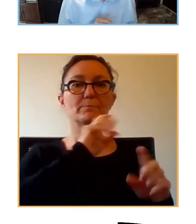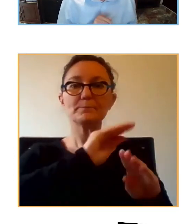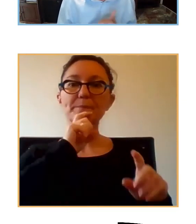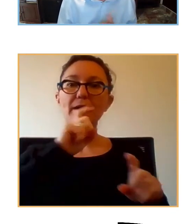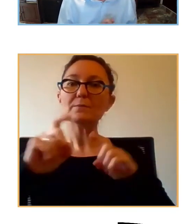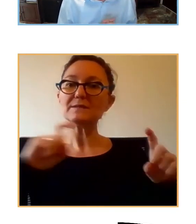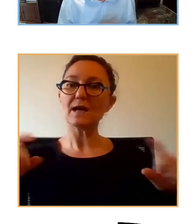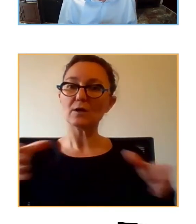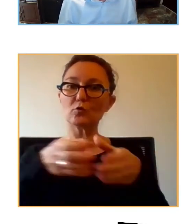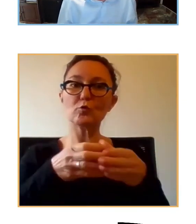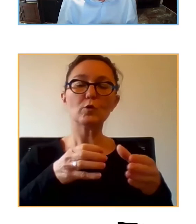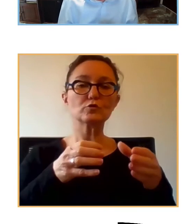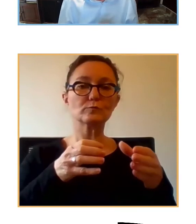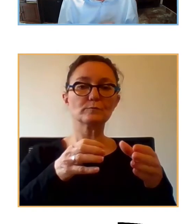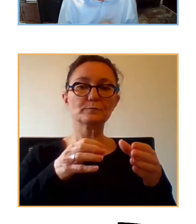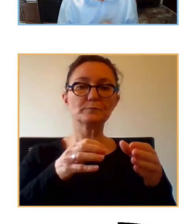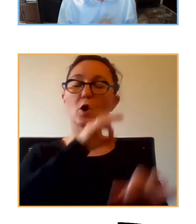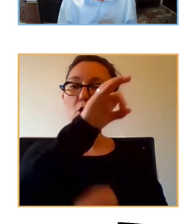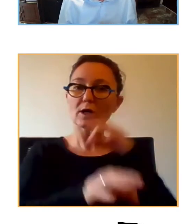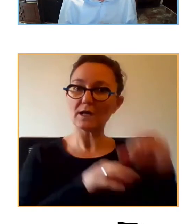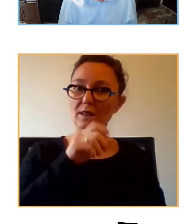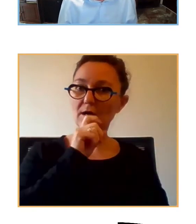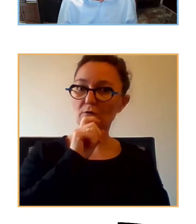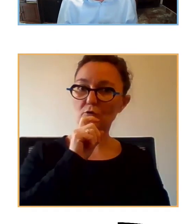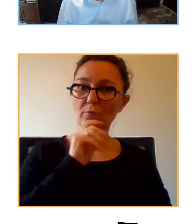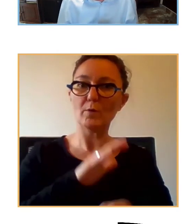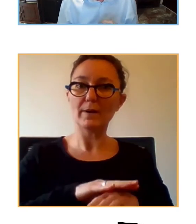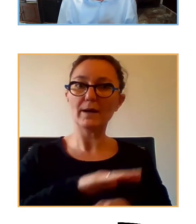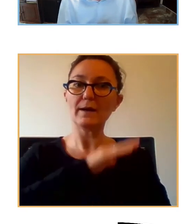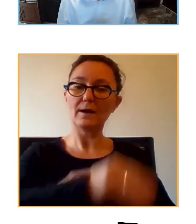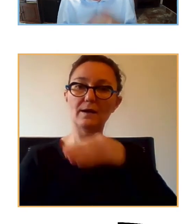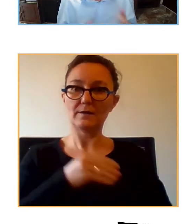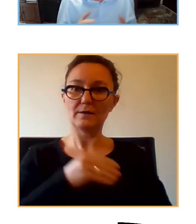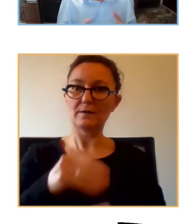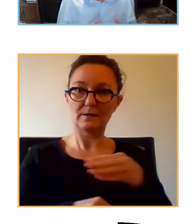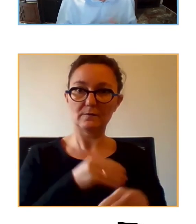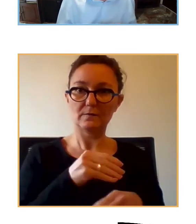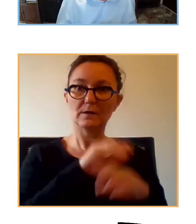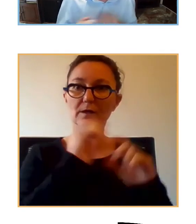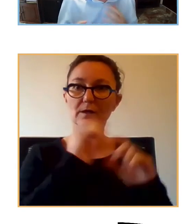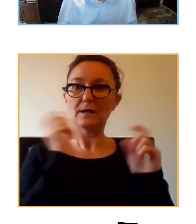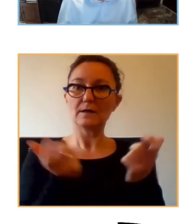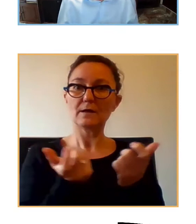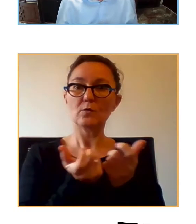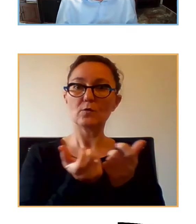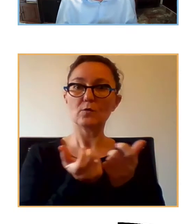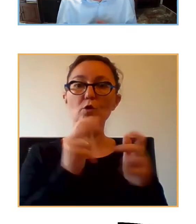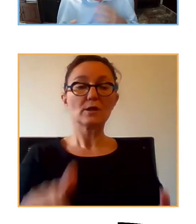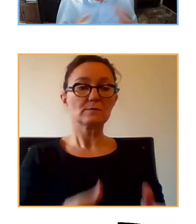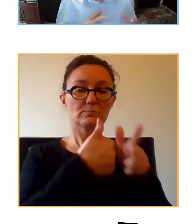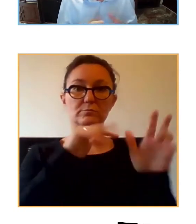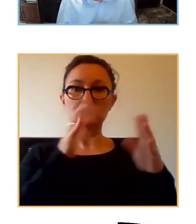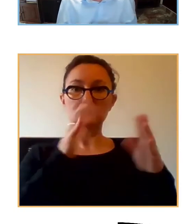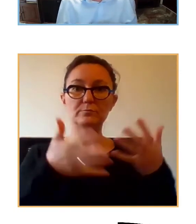dinámica de organizar las reuniones virtuales de los grupos, pero finalmente estamos realizando las mismas